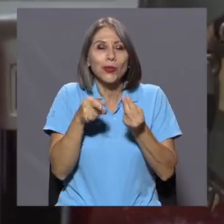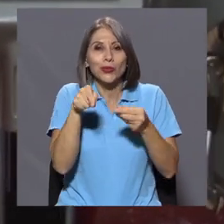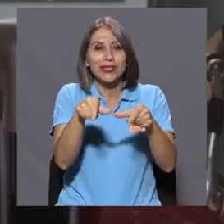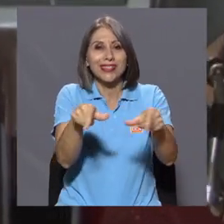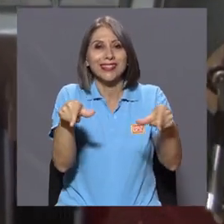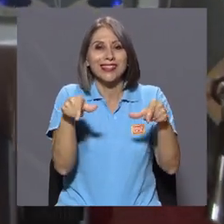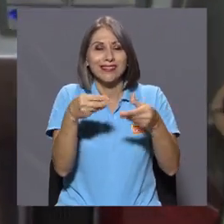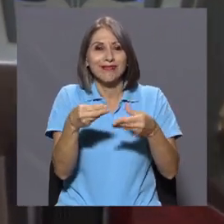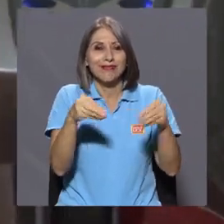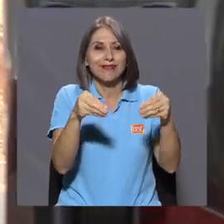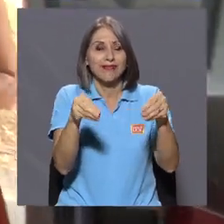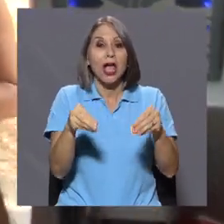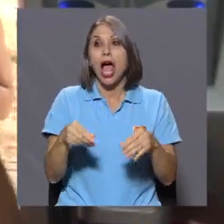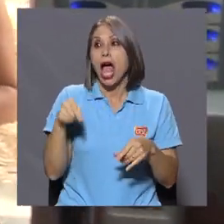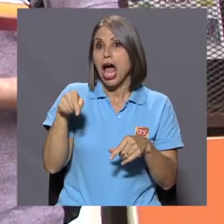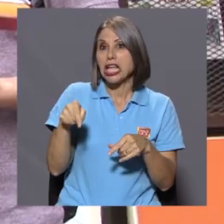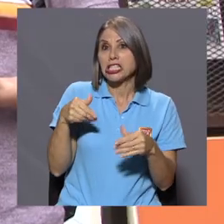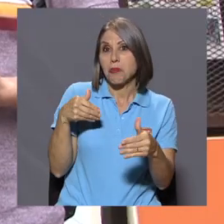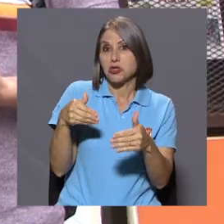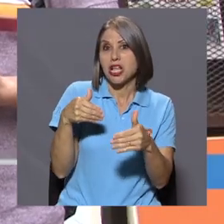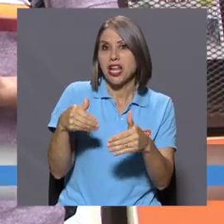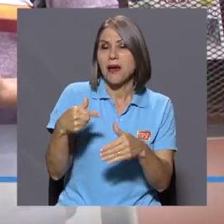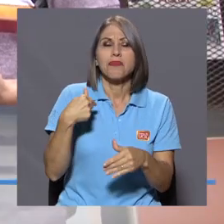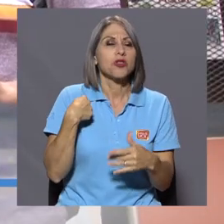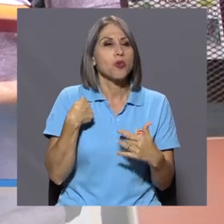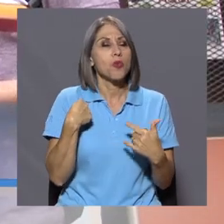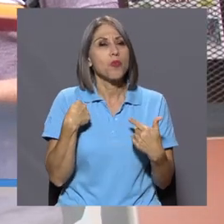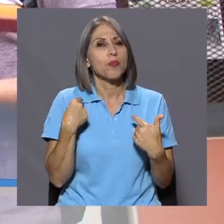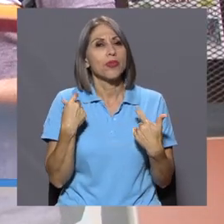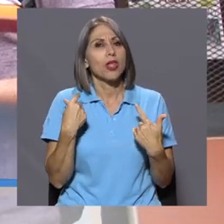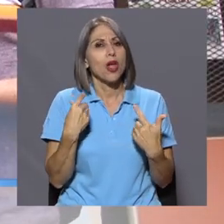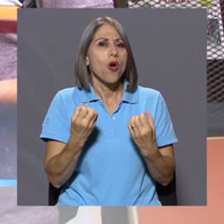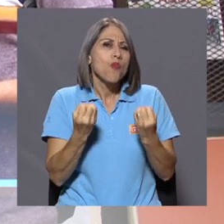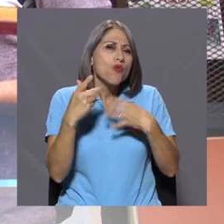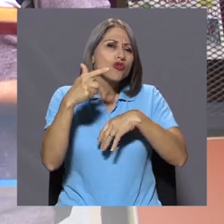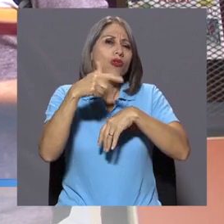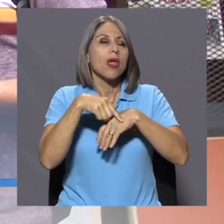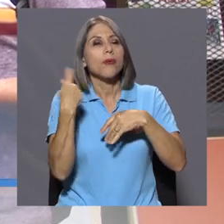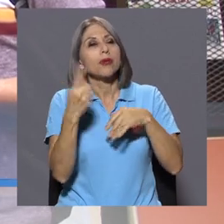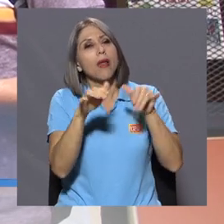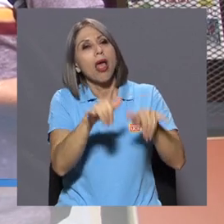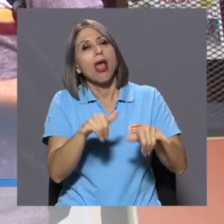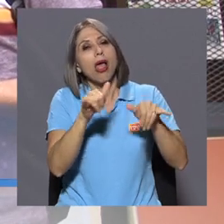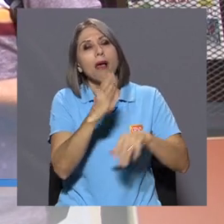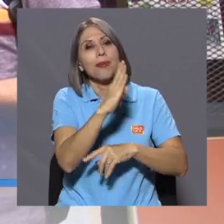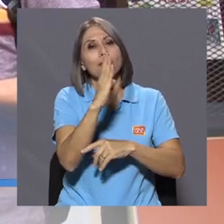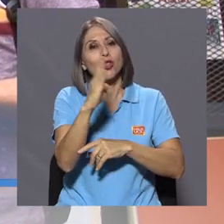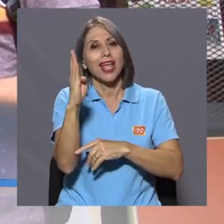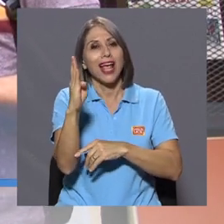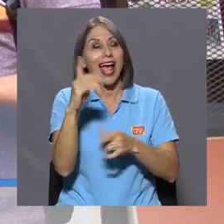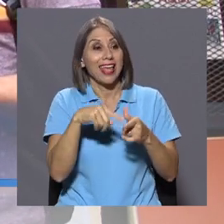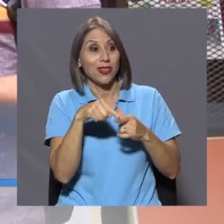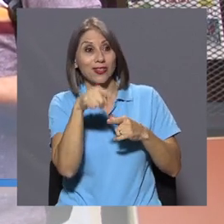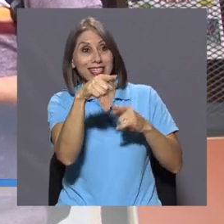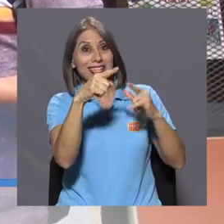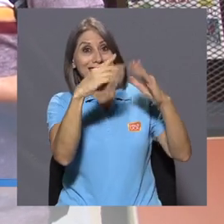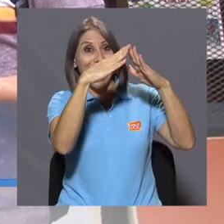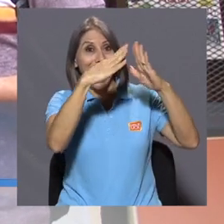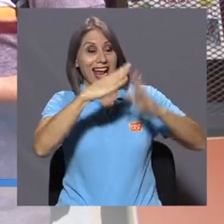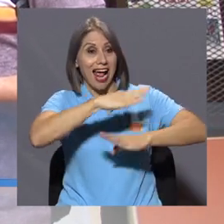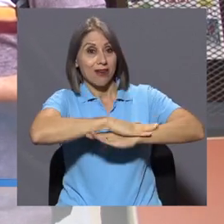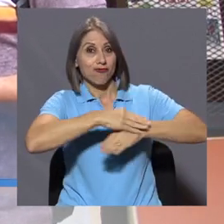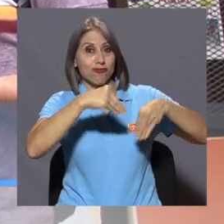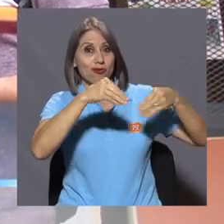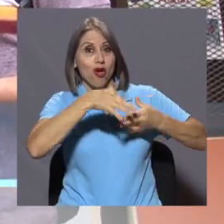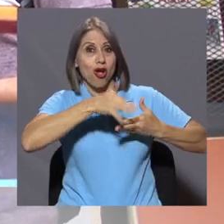parece que están muy cerquita, por ejemplo, paso mucho tiempo en la biblioteca, entonces me quedo muy cerquita de la biblioteca